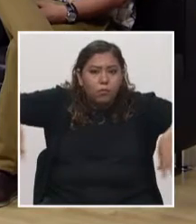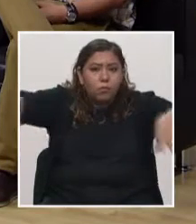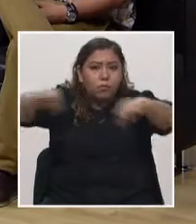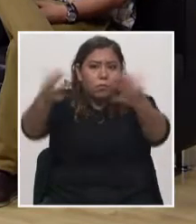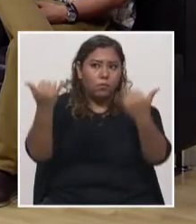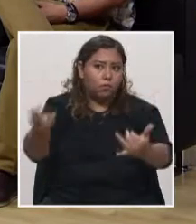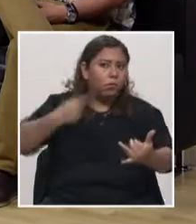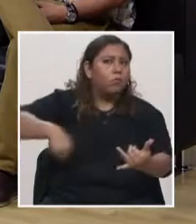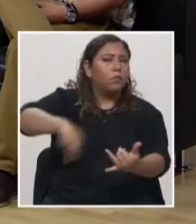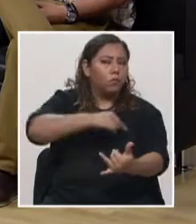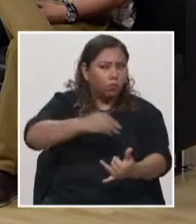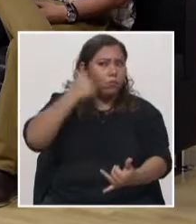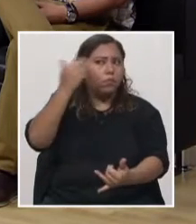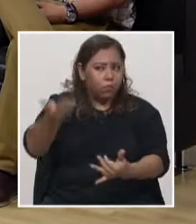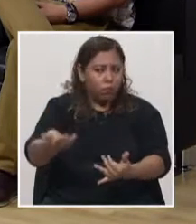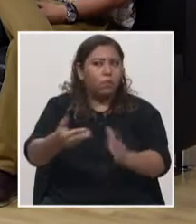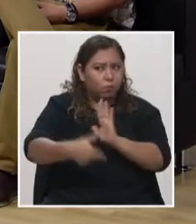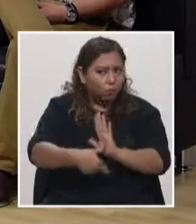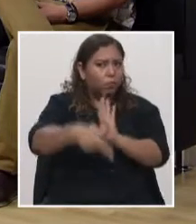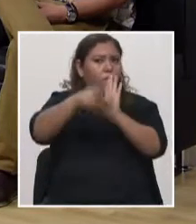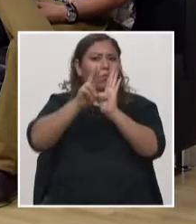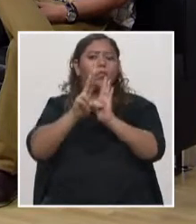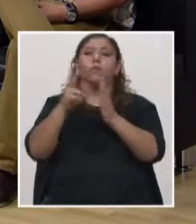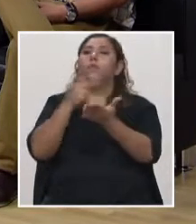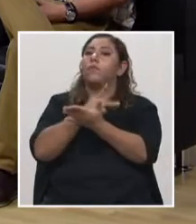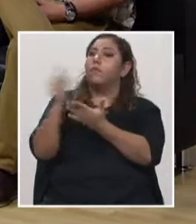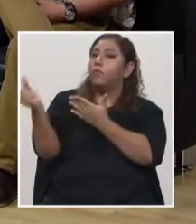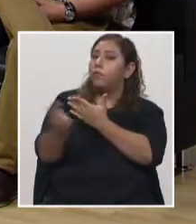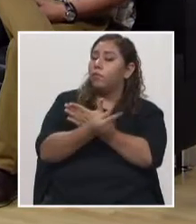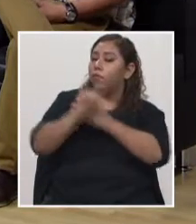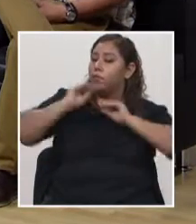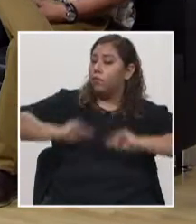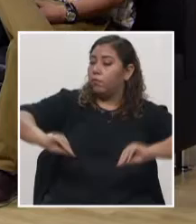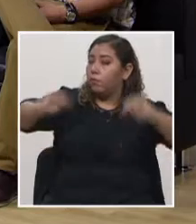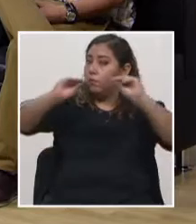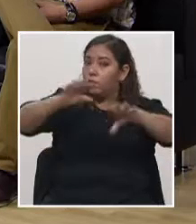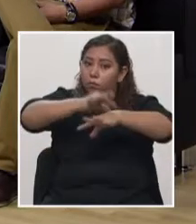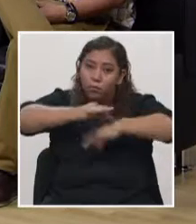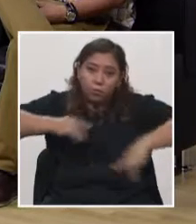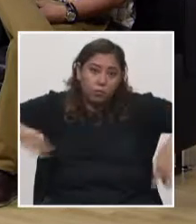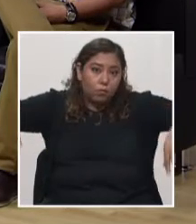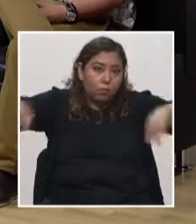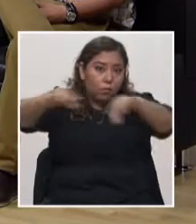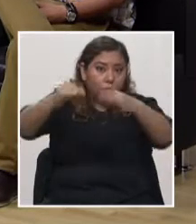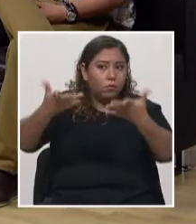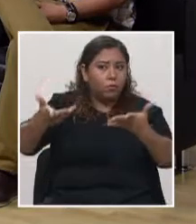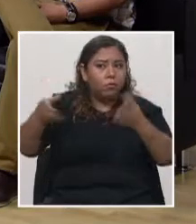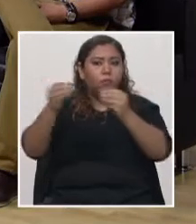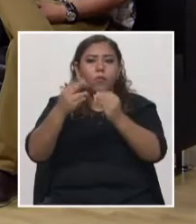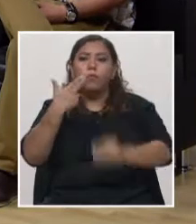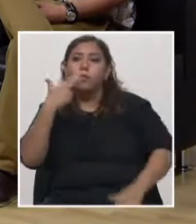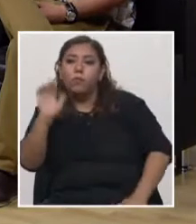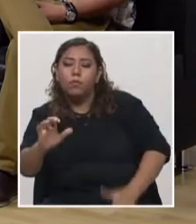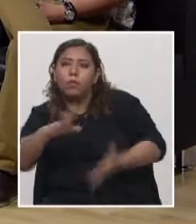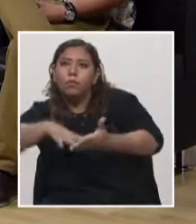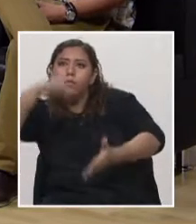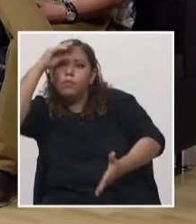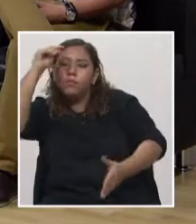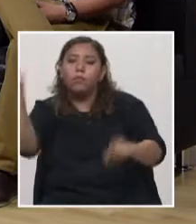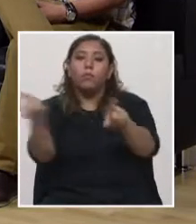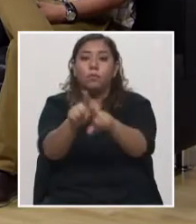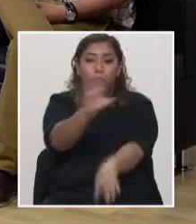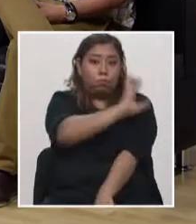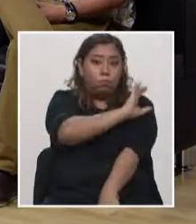un programa de educación geológica que queremos fortalecer y una unidad específica de investigación geológica